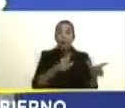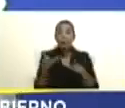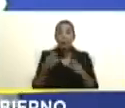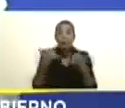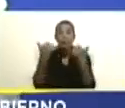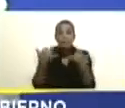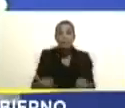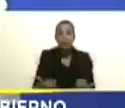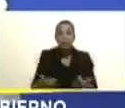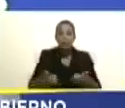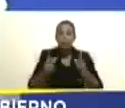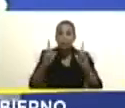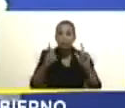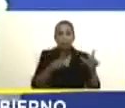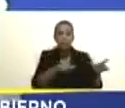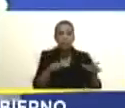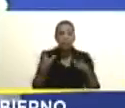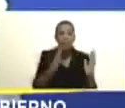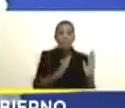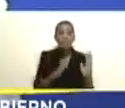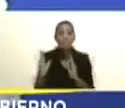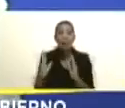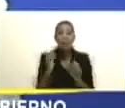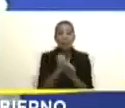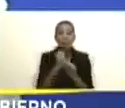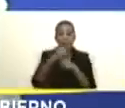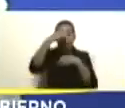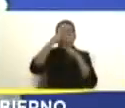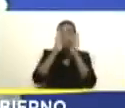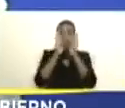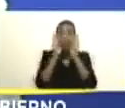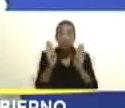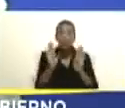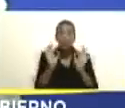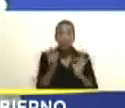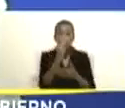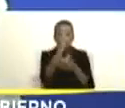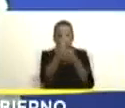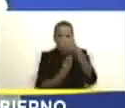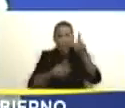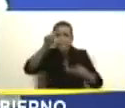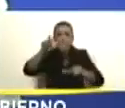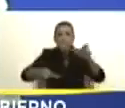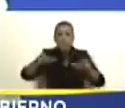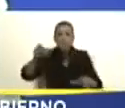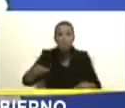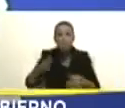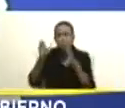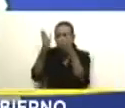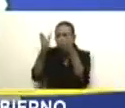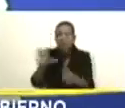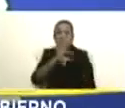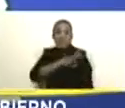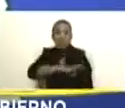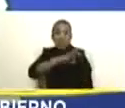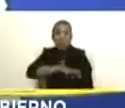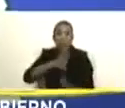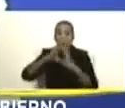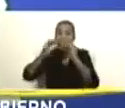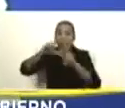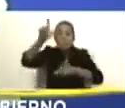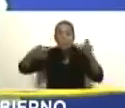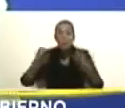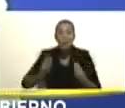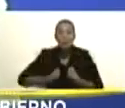inmediata de un plan de atención humana, de atención social a toda la